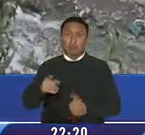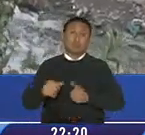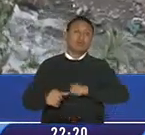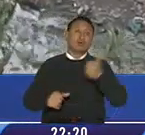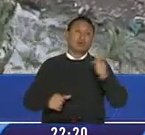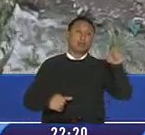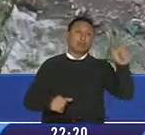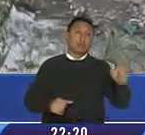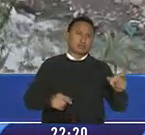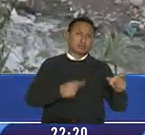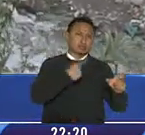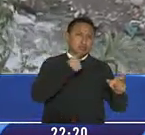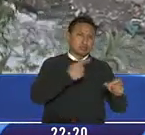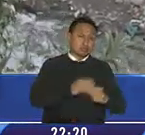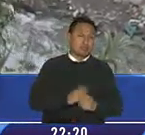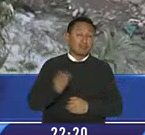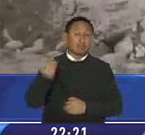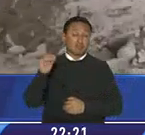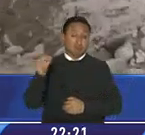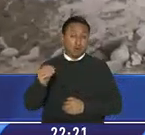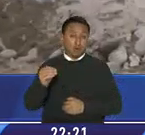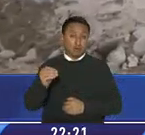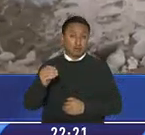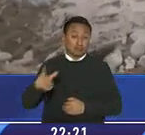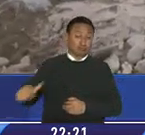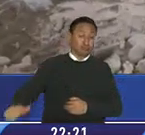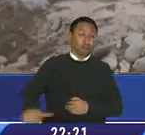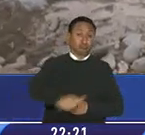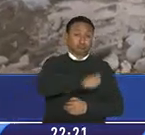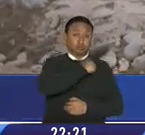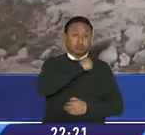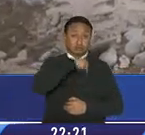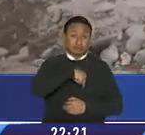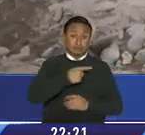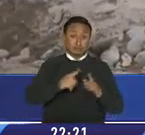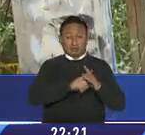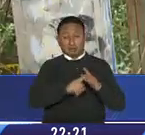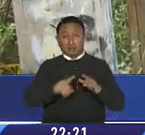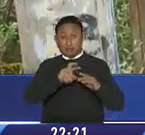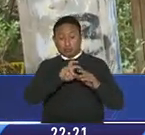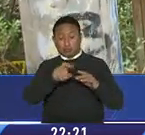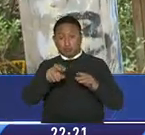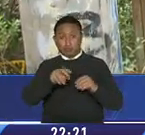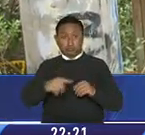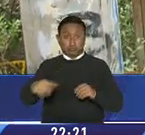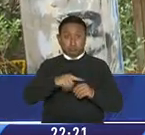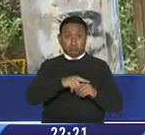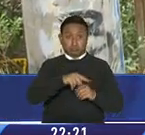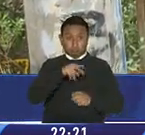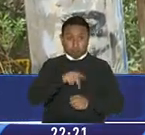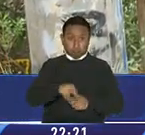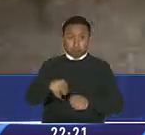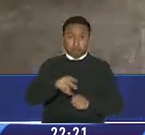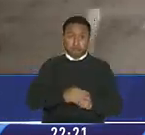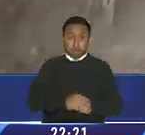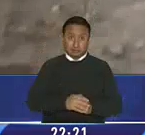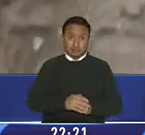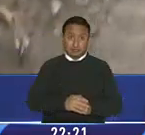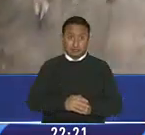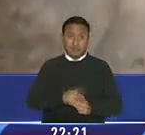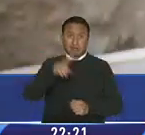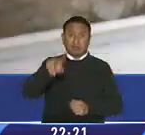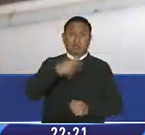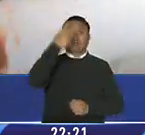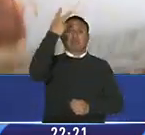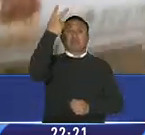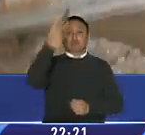otros comentaban que el joven por evitar que le roben intentó escapar por el puente que está cerrado al paso peatonal resbaló y